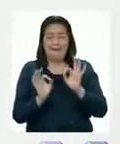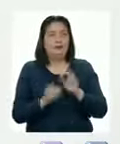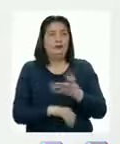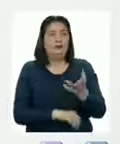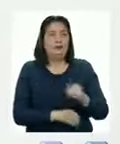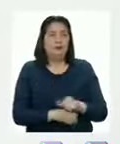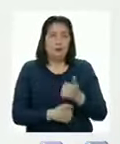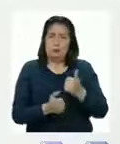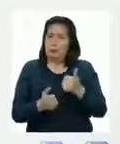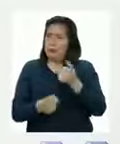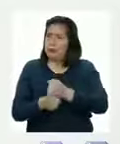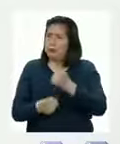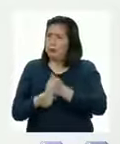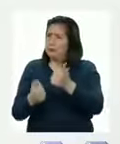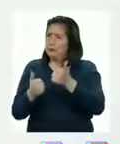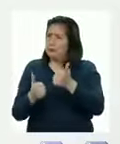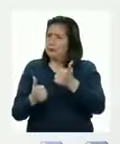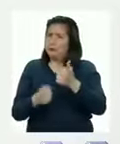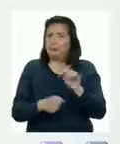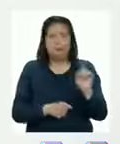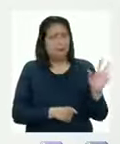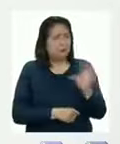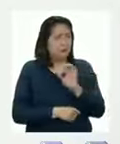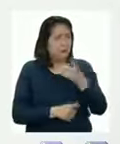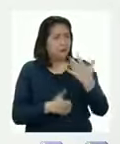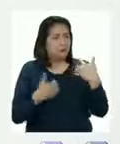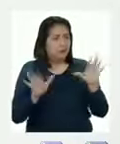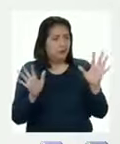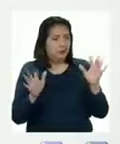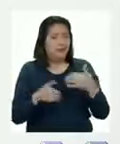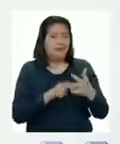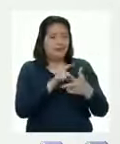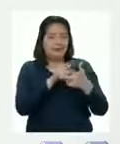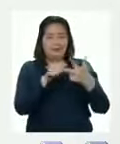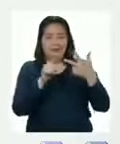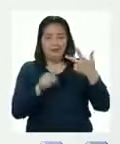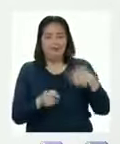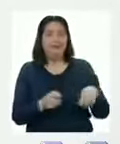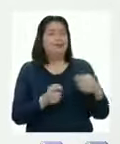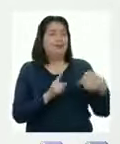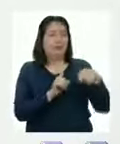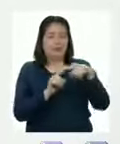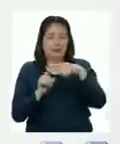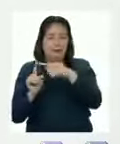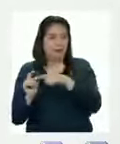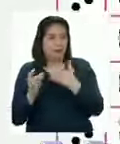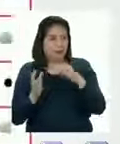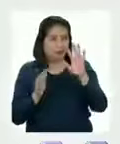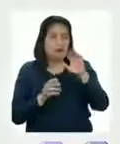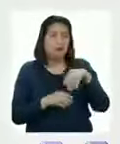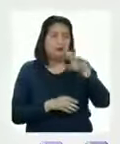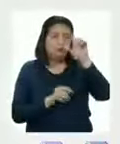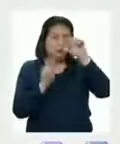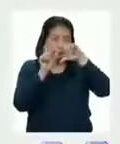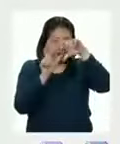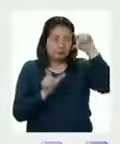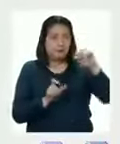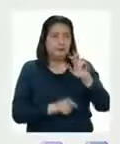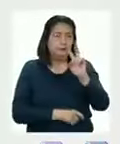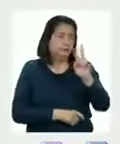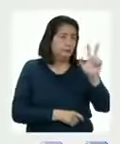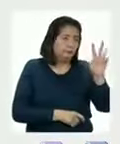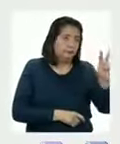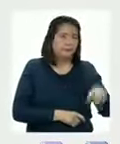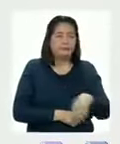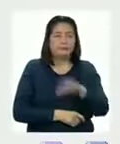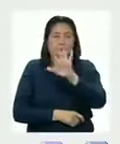José! ¡Qué buen trabajo han hecho todos! Ya tenemos los tres números representados en el tablero Doscientos treinta y